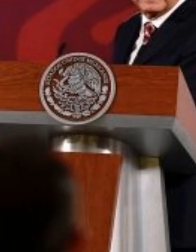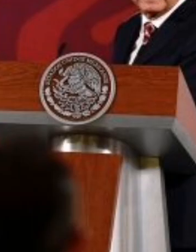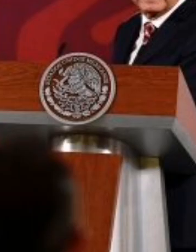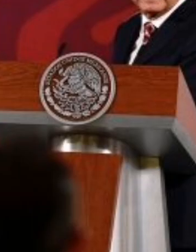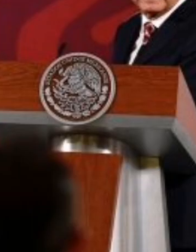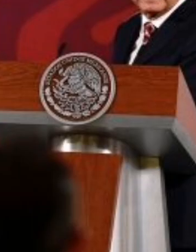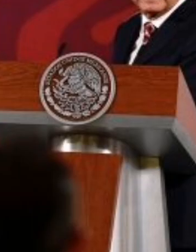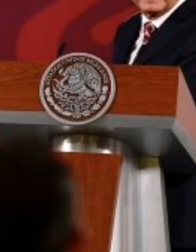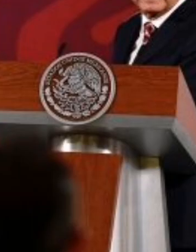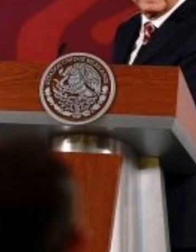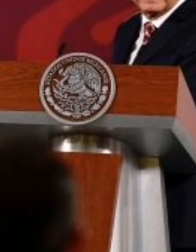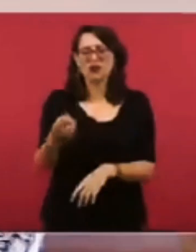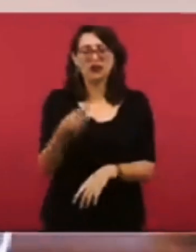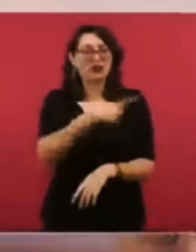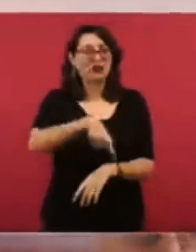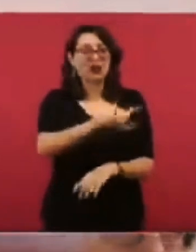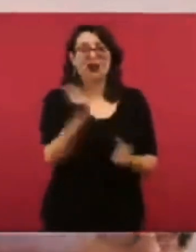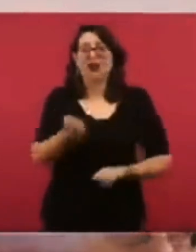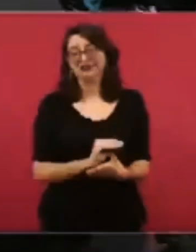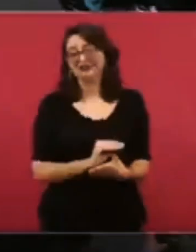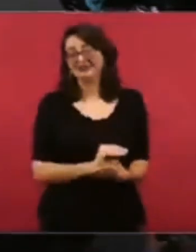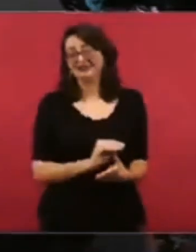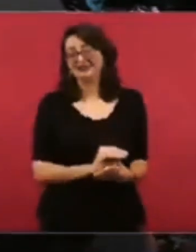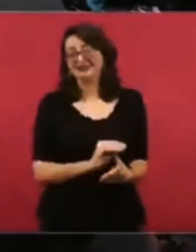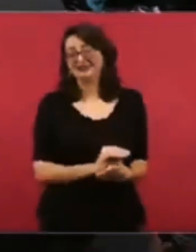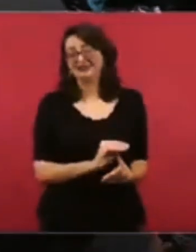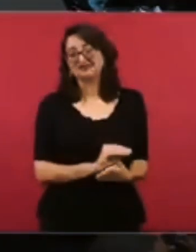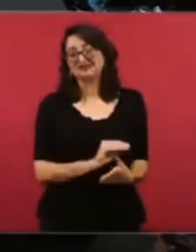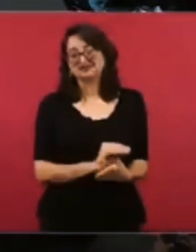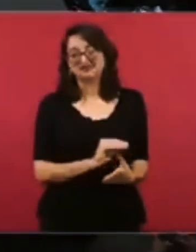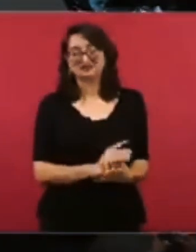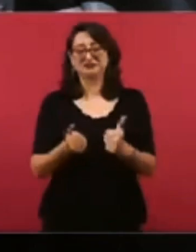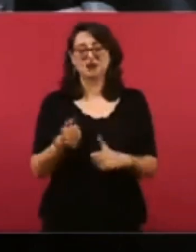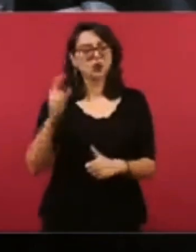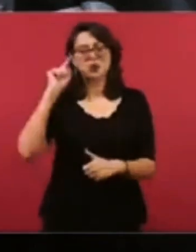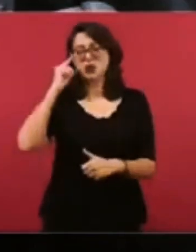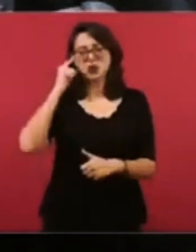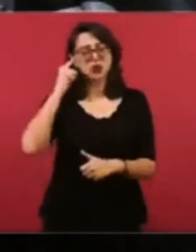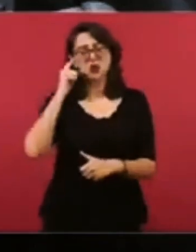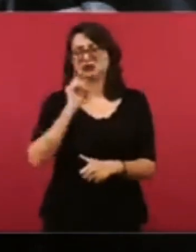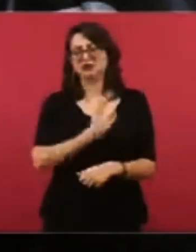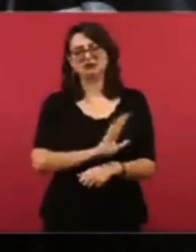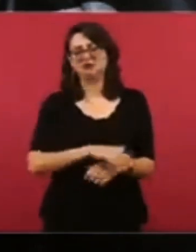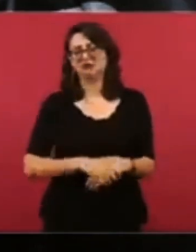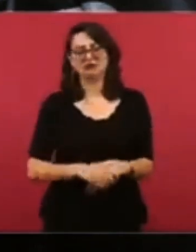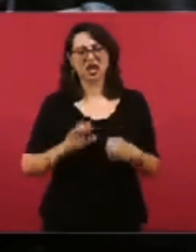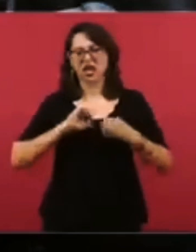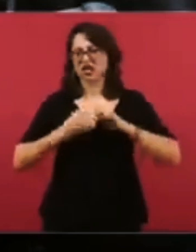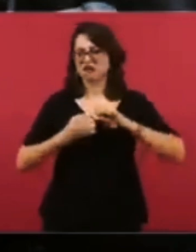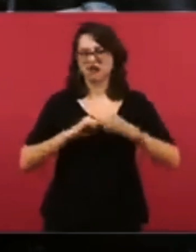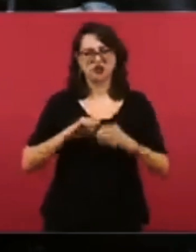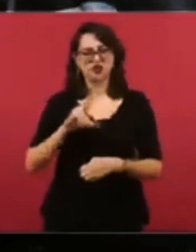hay que tomarlos muy en serio y hay que entenderlos. No enojarse con ellos. No hay que tener enemigos,